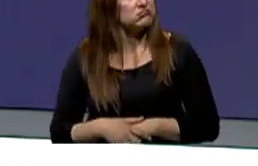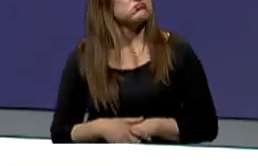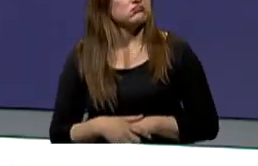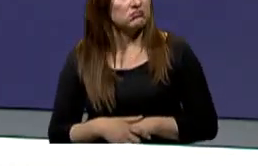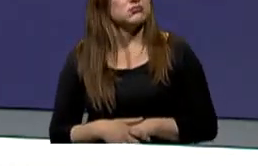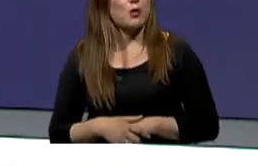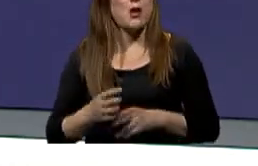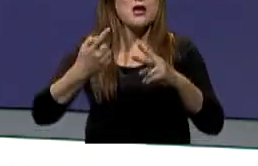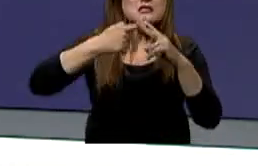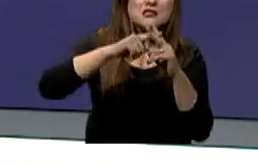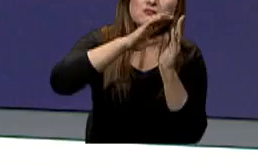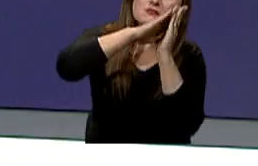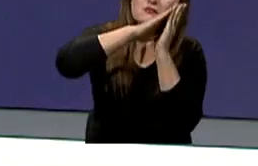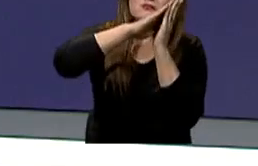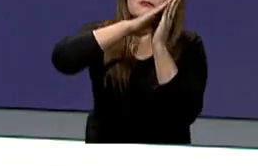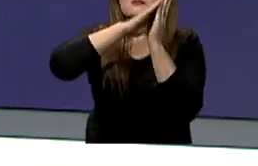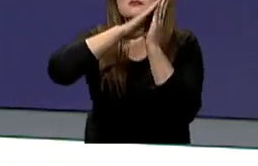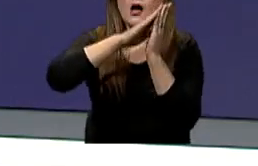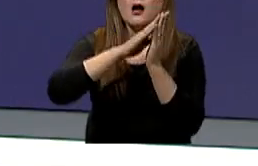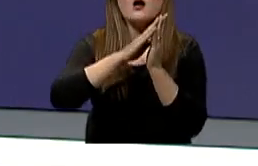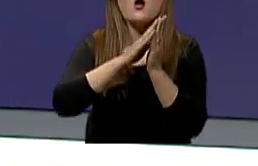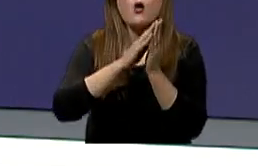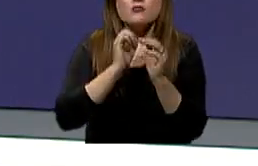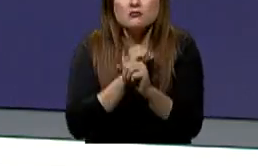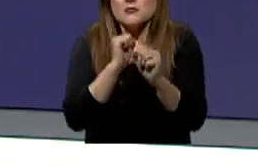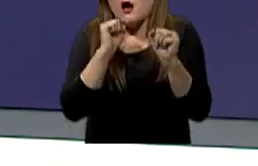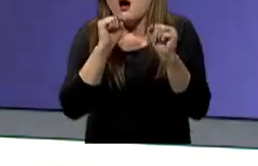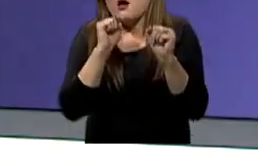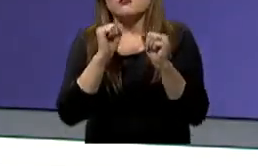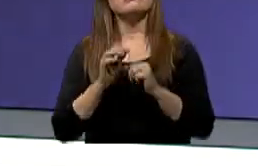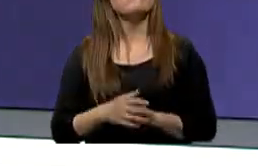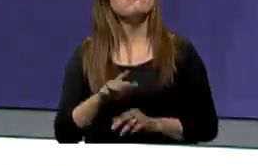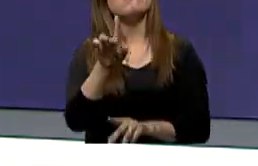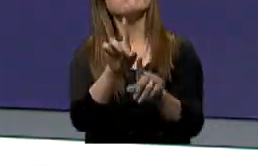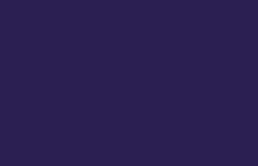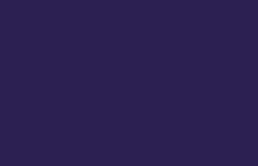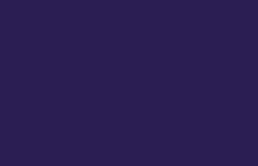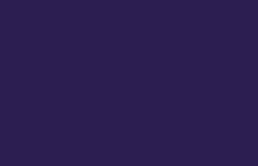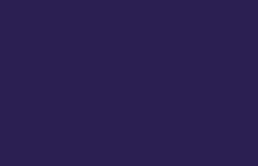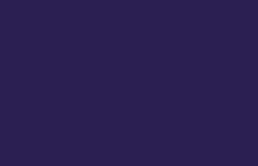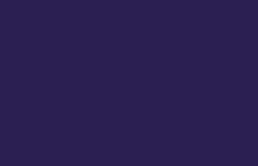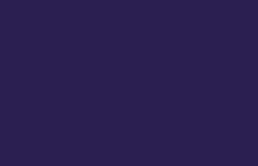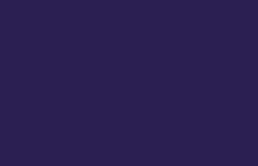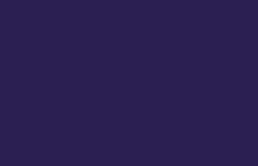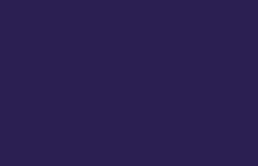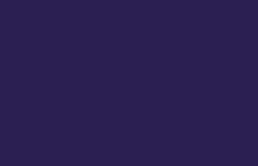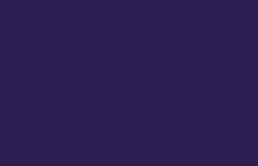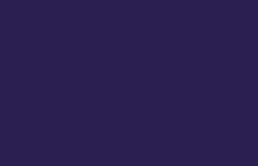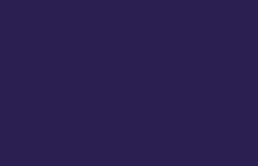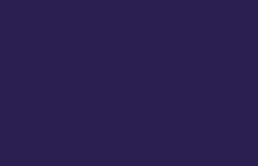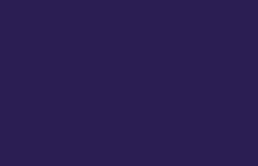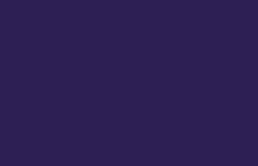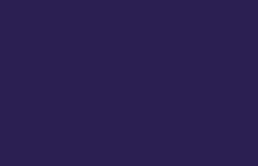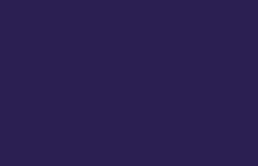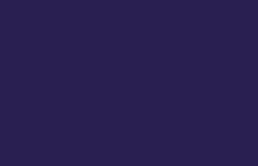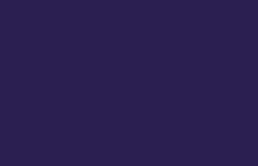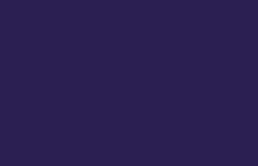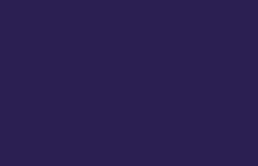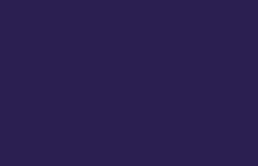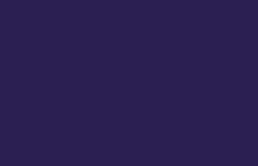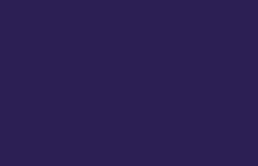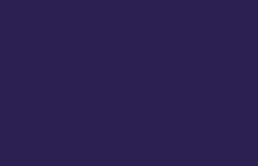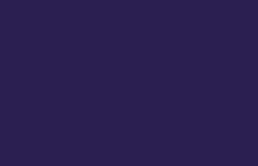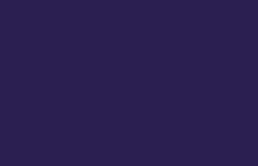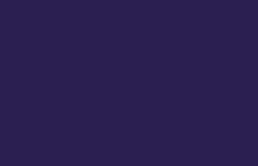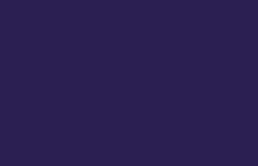ocurrir al inicio del sueño, pero también cuando se levantan. El diagnóstico, como ustedes pensarán, de la narcolepsia es un desafío. No todos